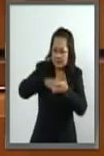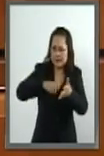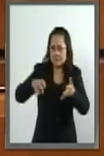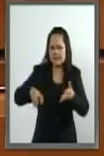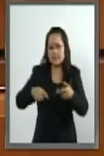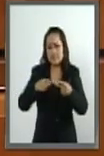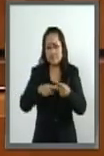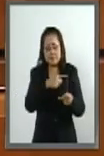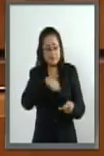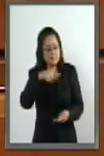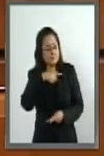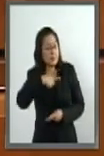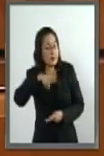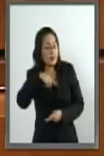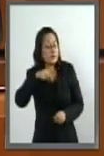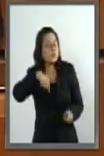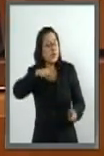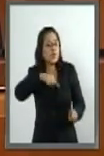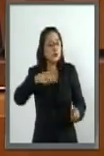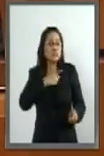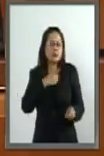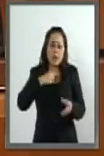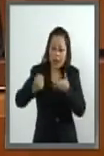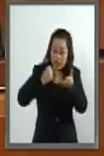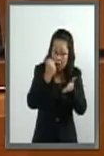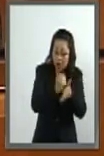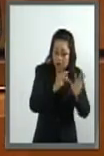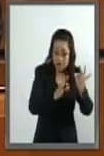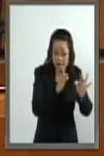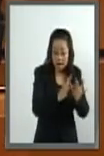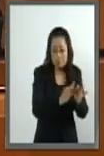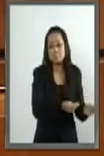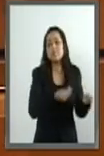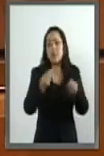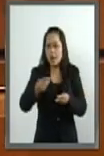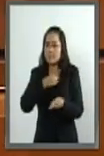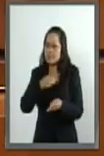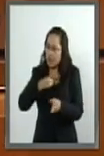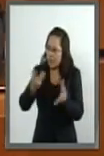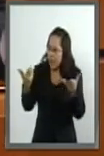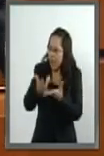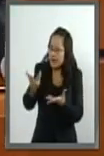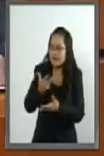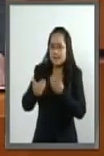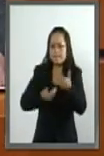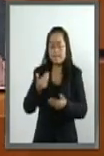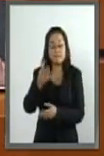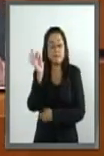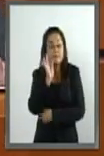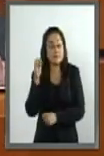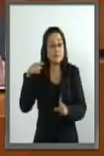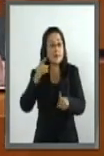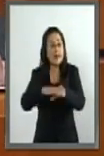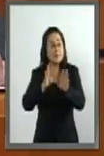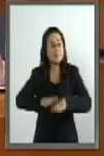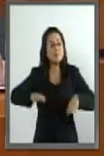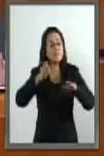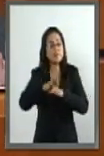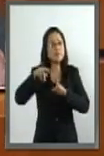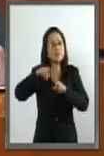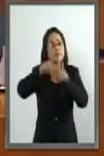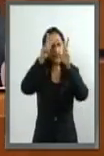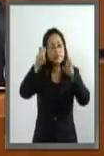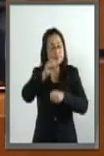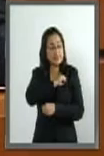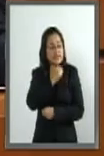buscar una vez aprobadas, se hagan cumplir, más aún cuando se trate de la salud pública.